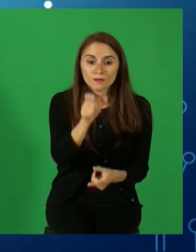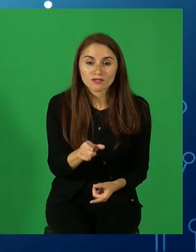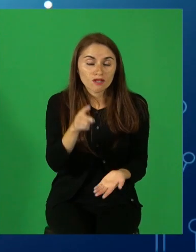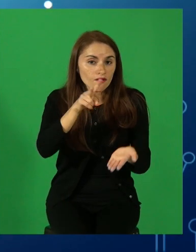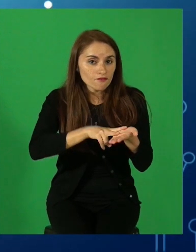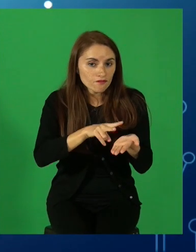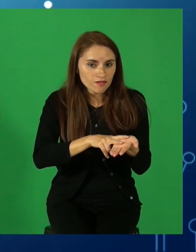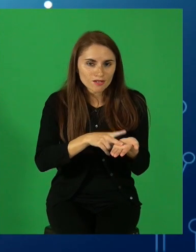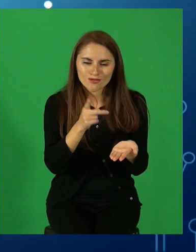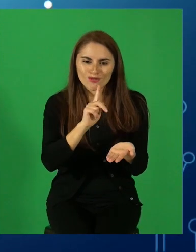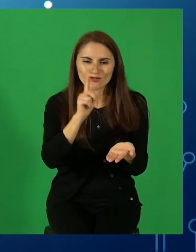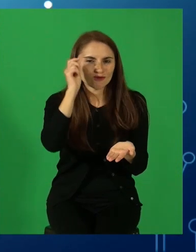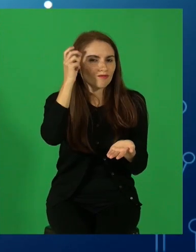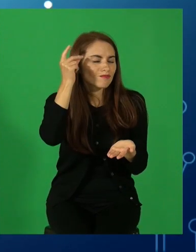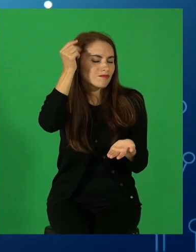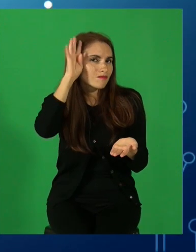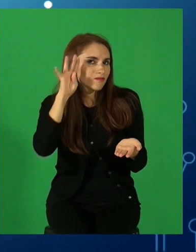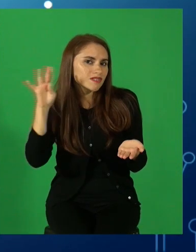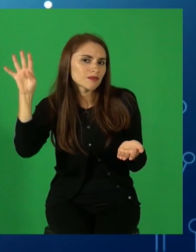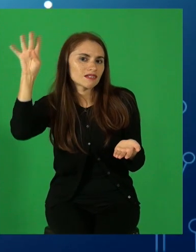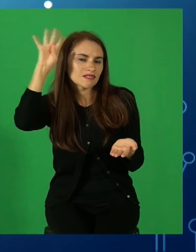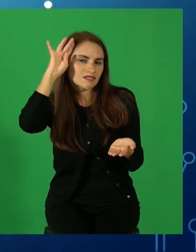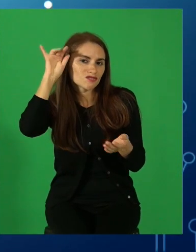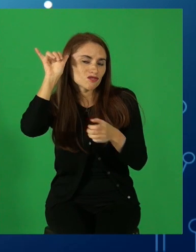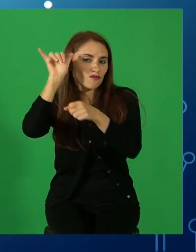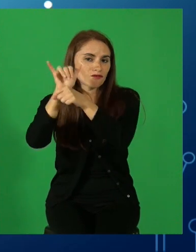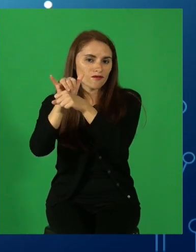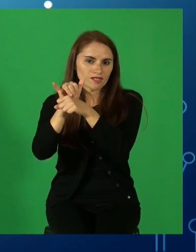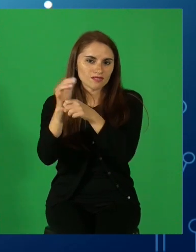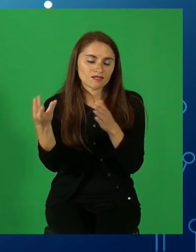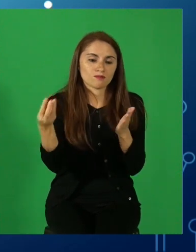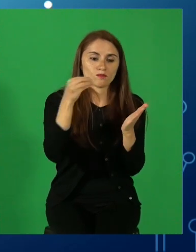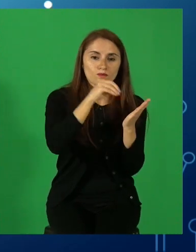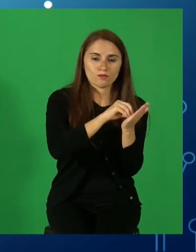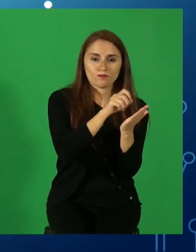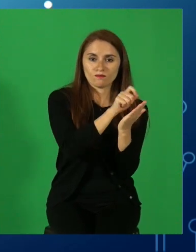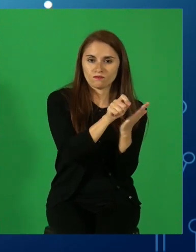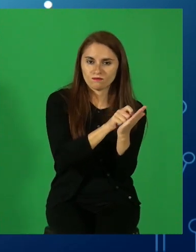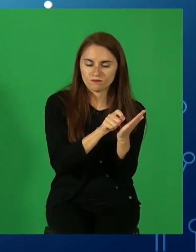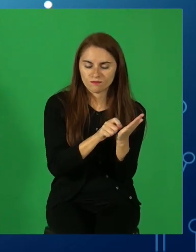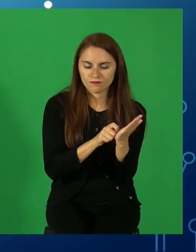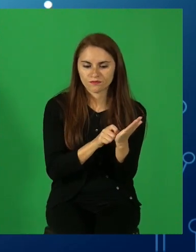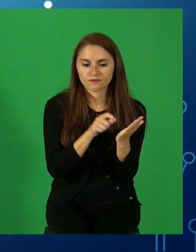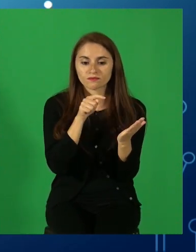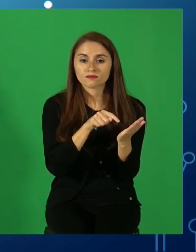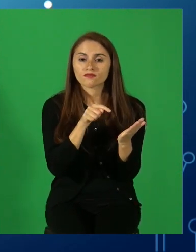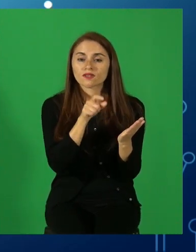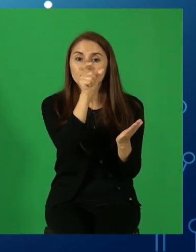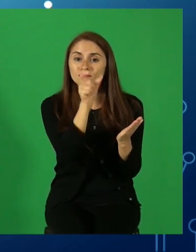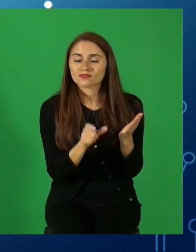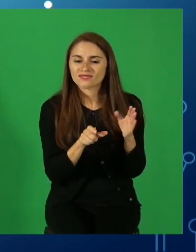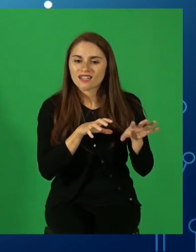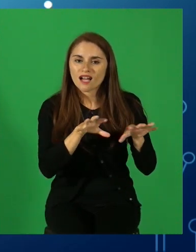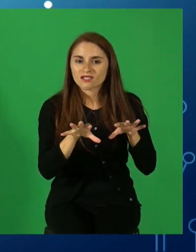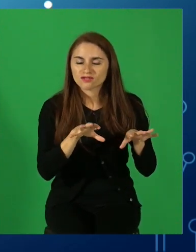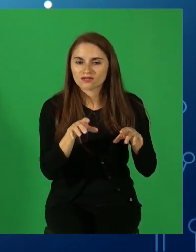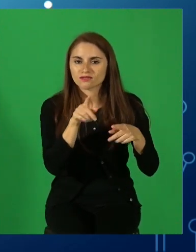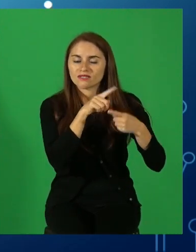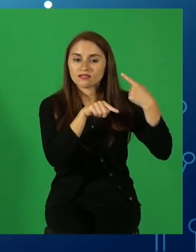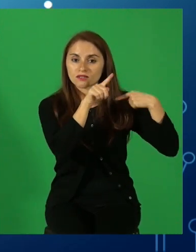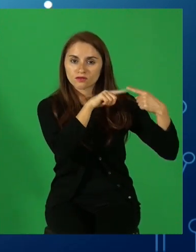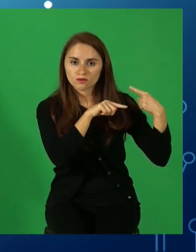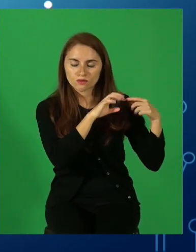pertenecen a este mundo ficticio que es la obra narrativa. Realizan las acciones dentro de la historia